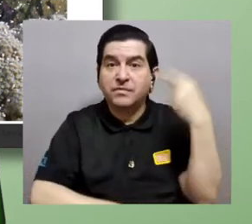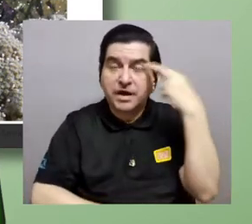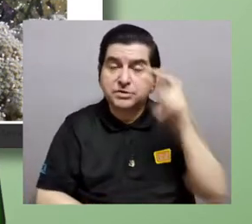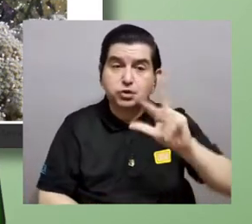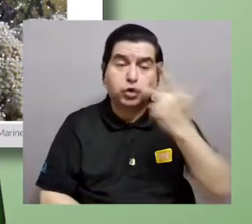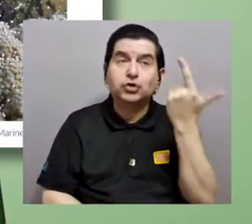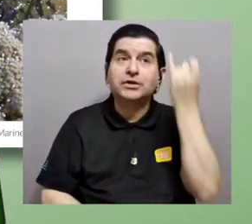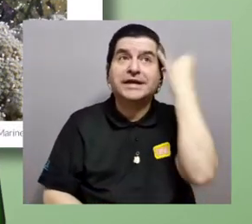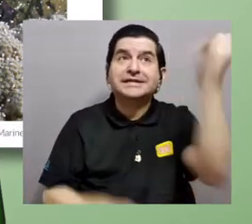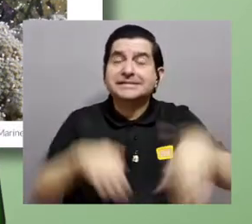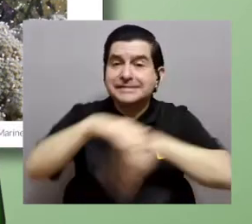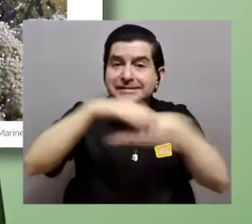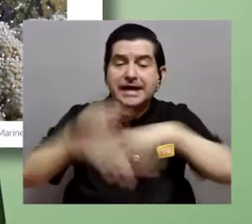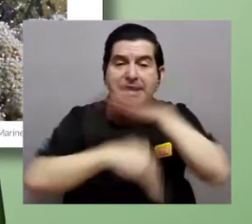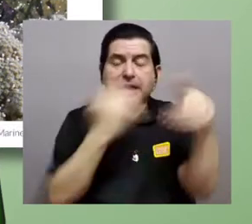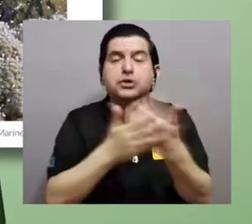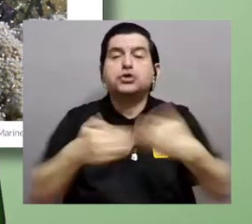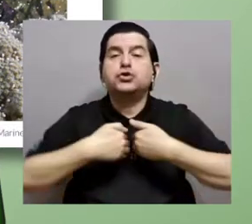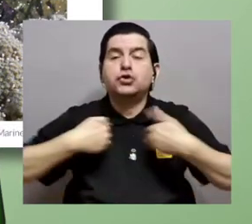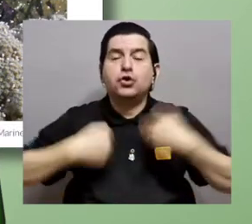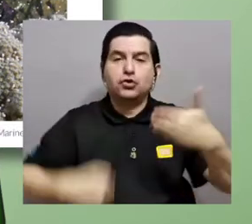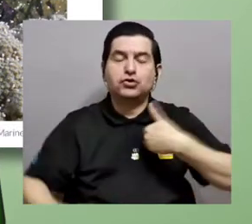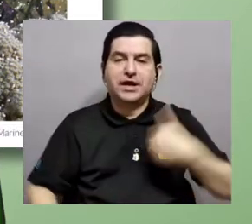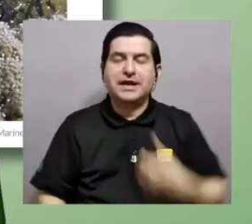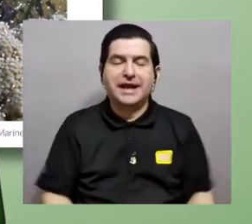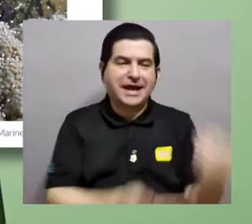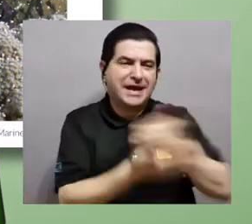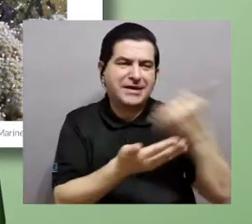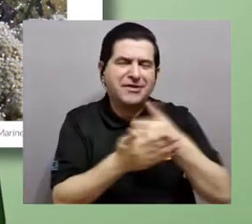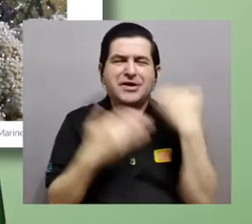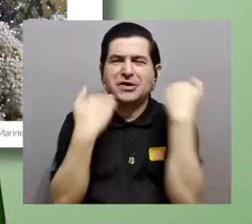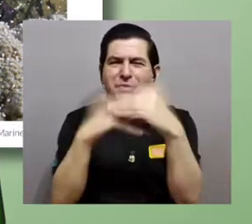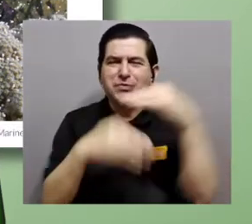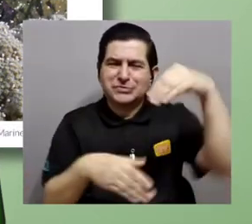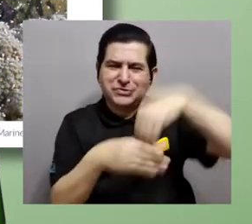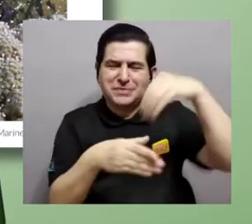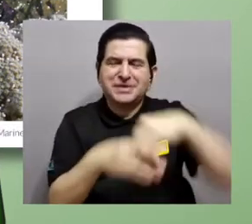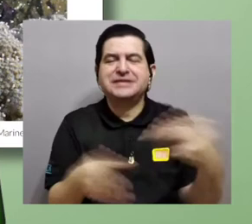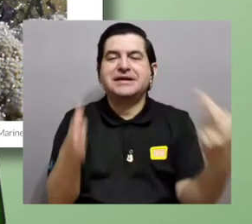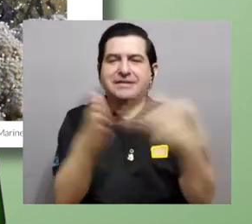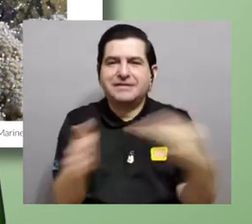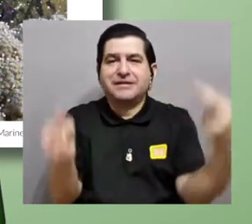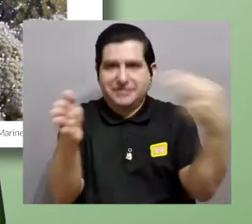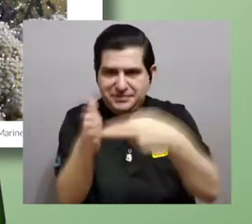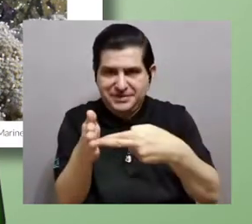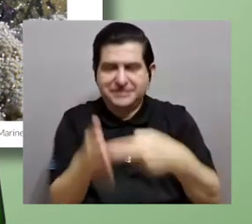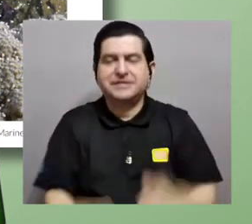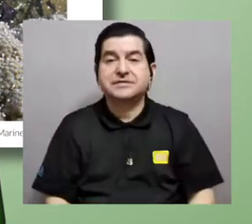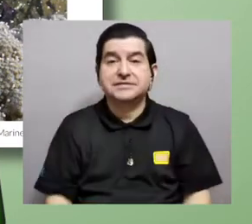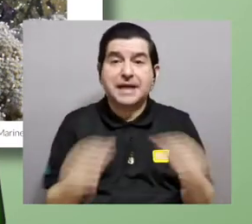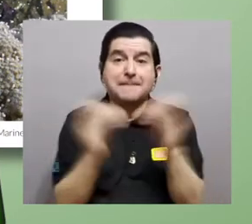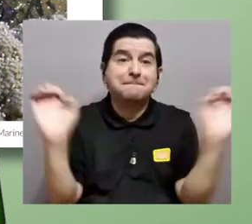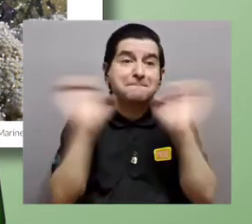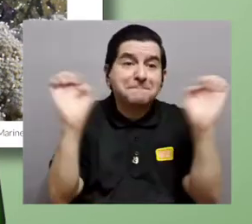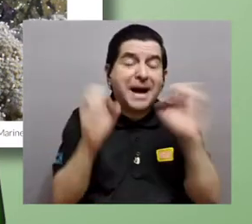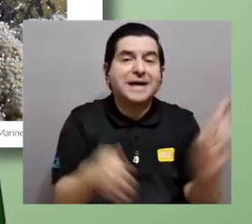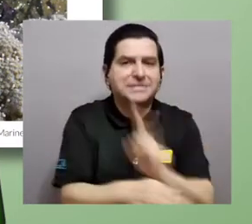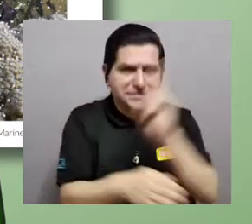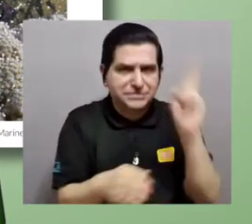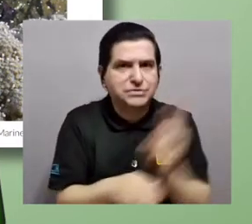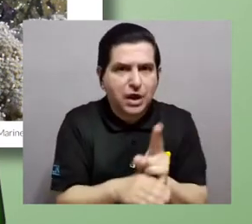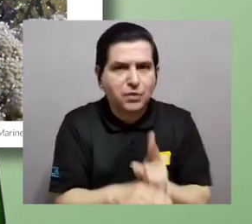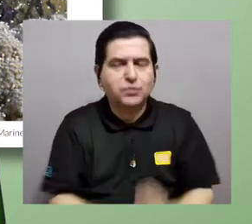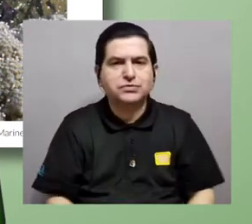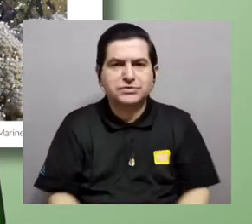premisa, que todos los animales tienen recursos limitados para invertir en reproducción. Cuanta más energía se invierte en